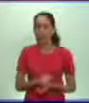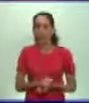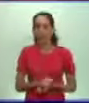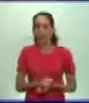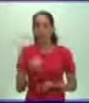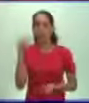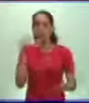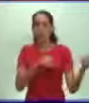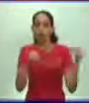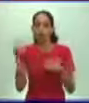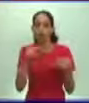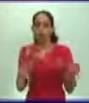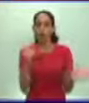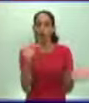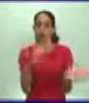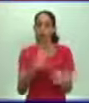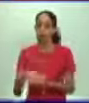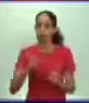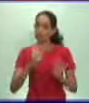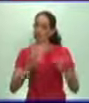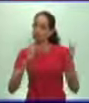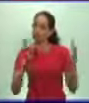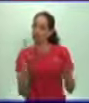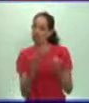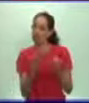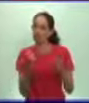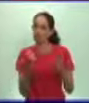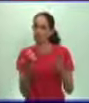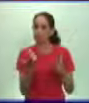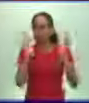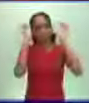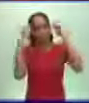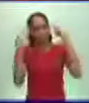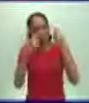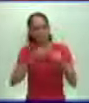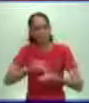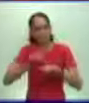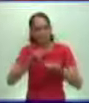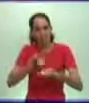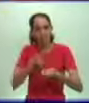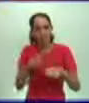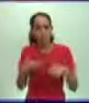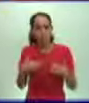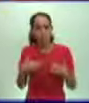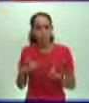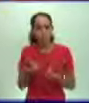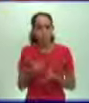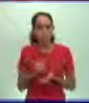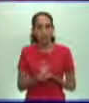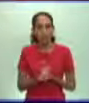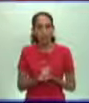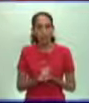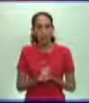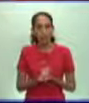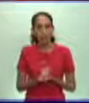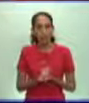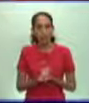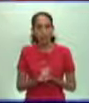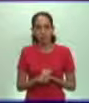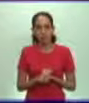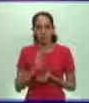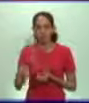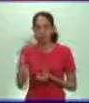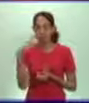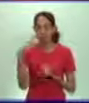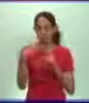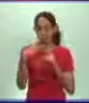de algún campesino, simplemente por estar presente y demás, realizar los honores a ese que fallecía. Segundo,